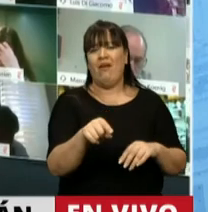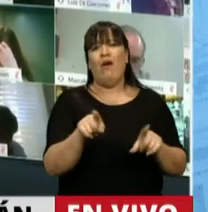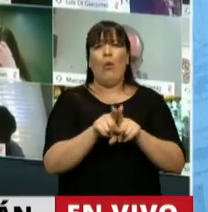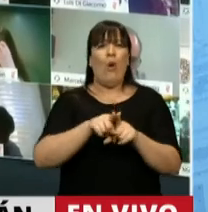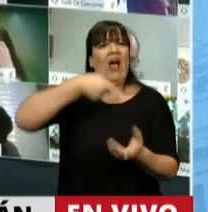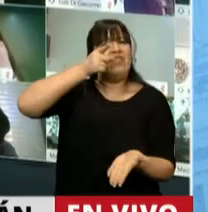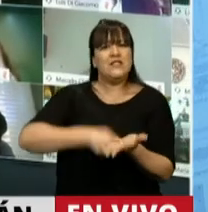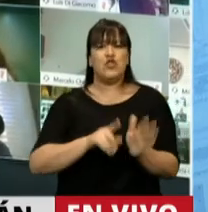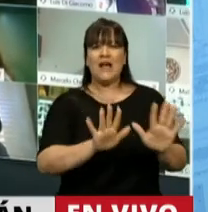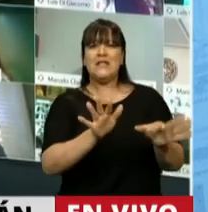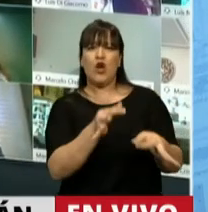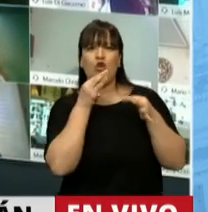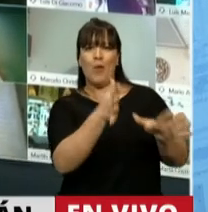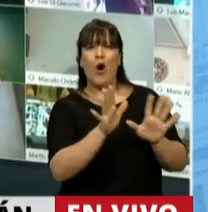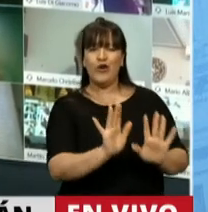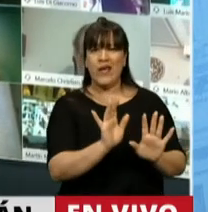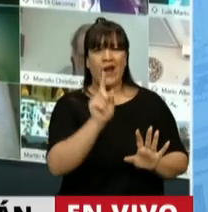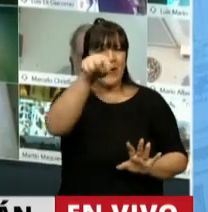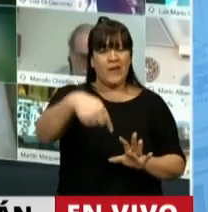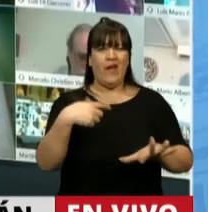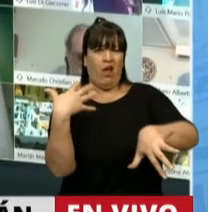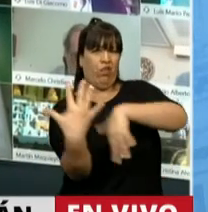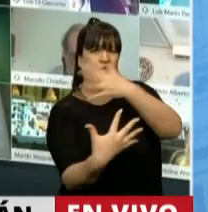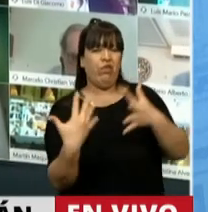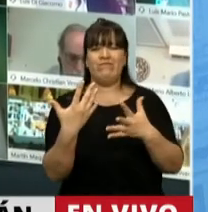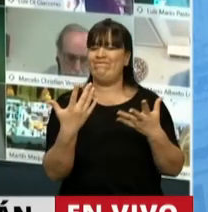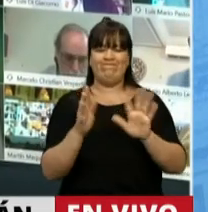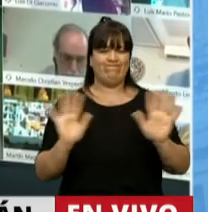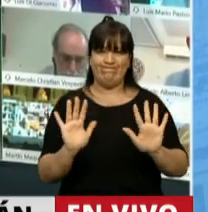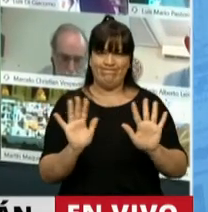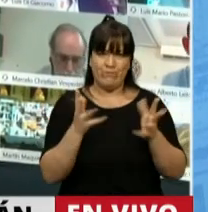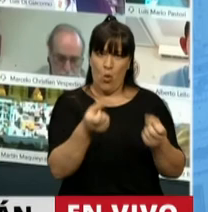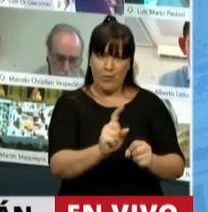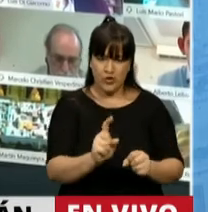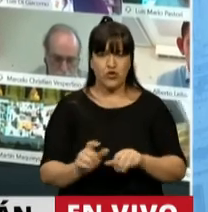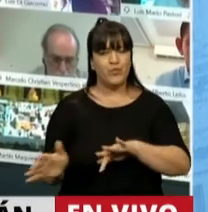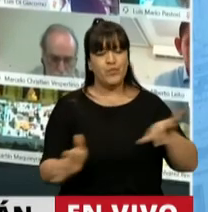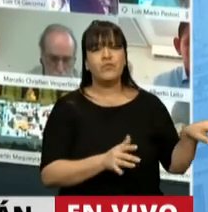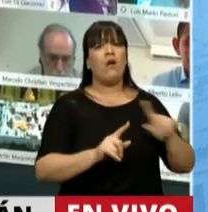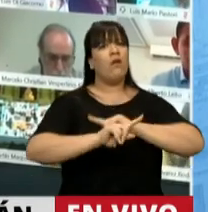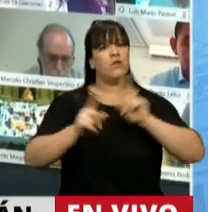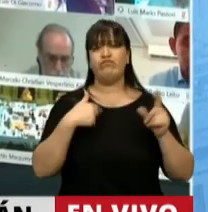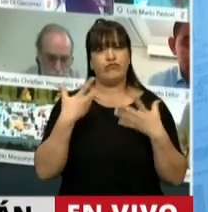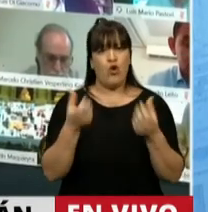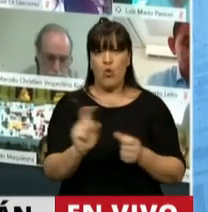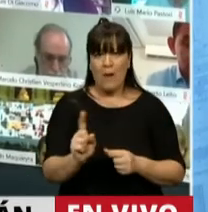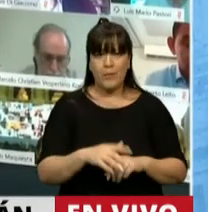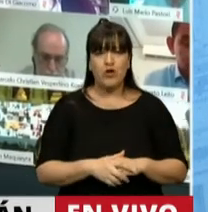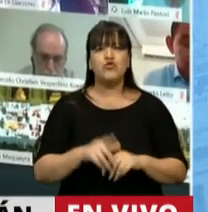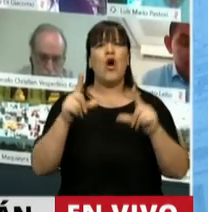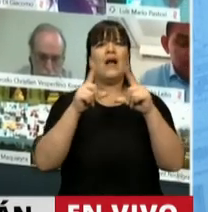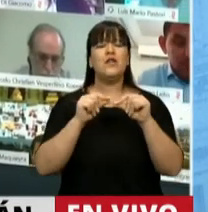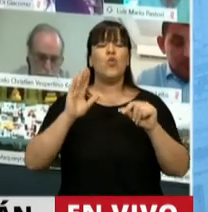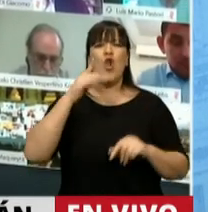arbitrarias que alienten la inseguridad jurídica. Y por último, señor Presidente, quiero decir que tampoco voy a acompañar en el